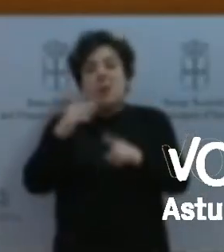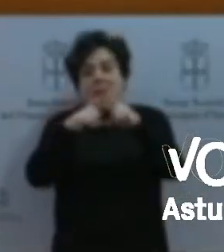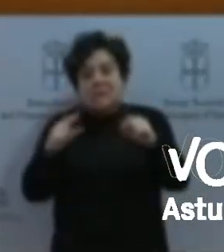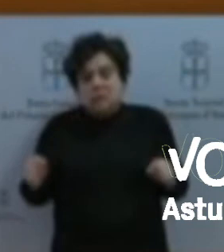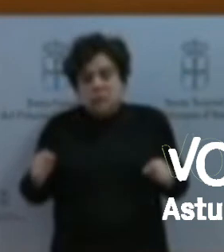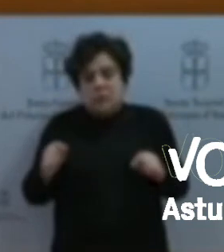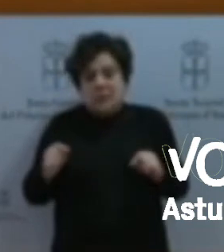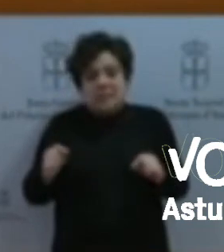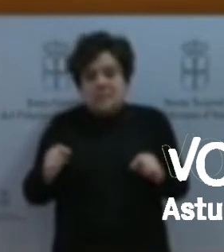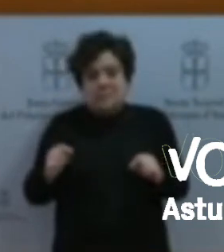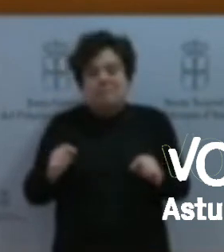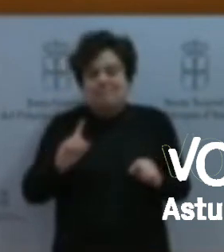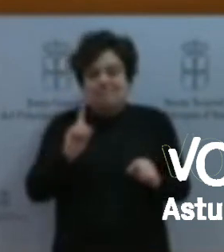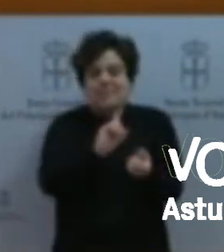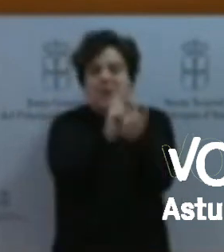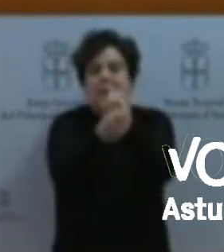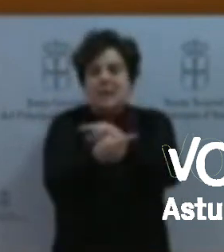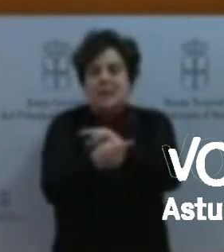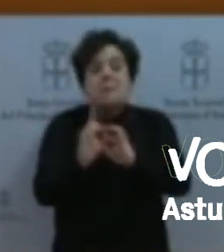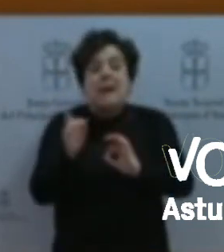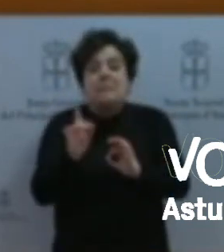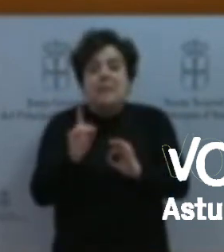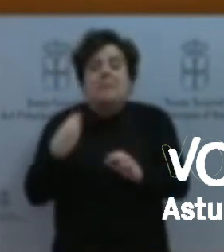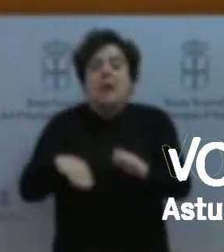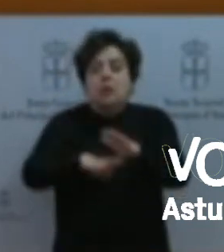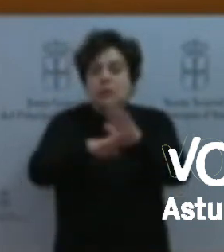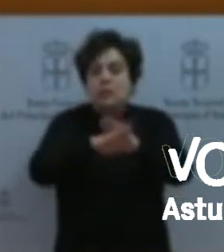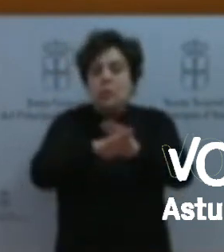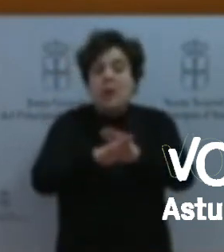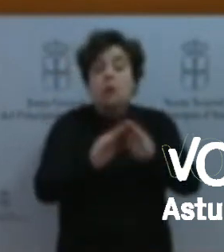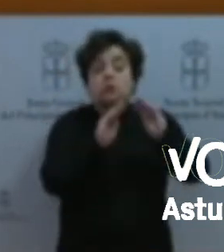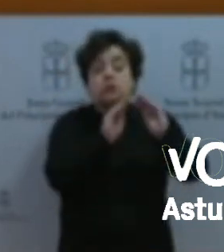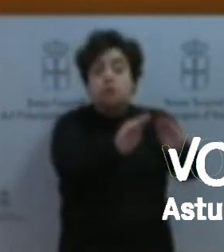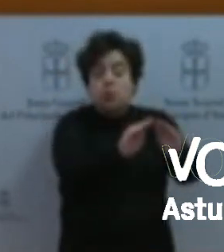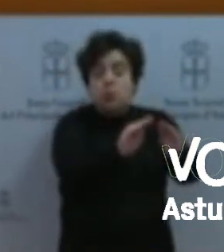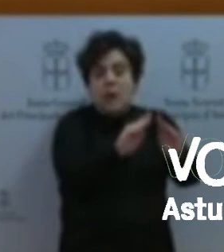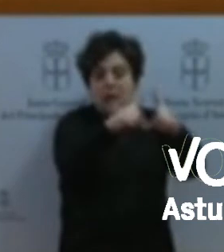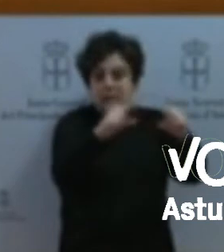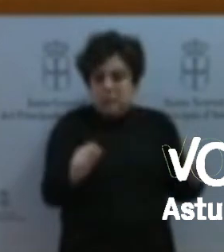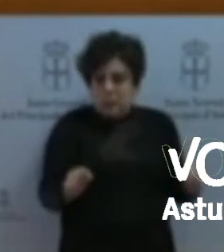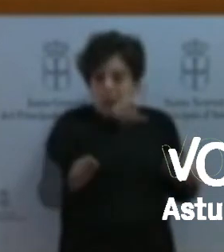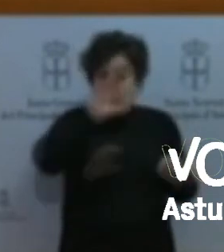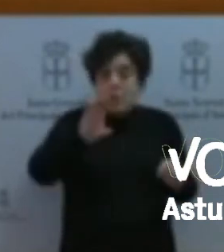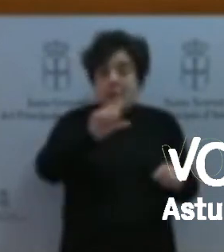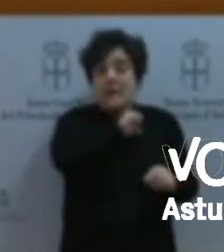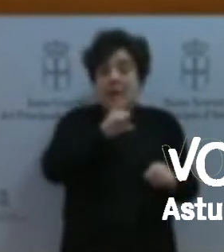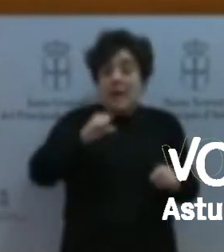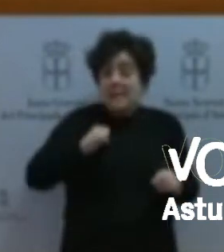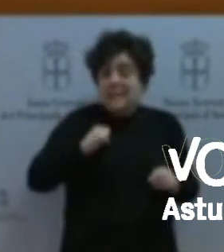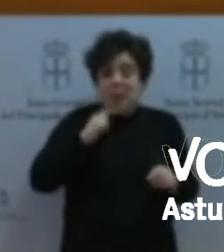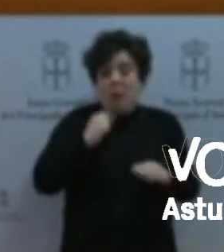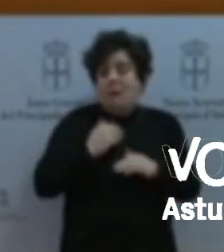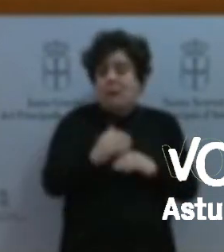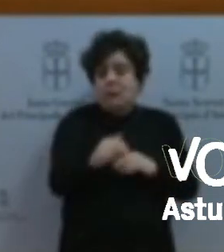Sub-Asturias, una comunidad gris, en declive y con un futuro tan negro como el carbón que salía de esas cuencas que no han sabido